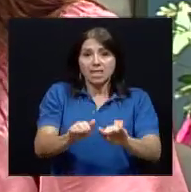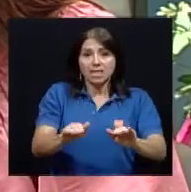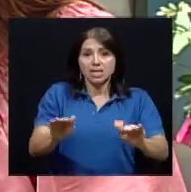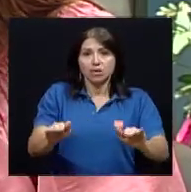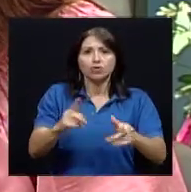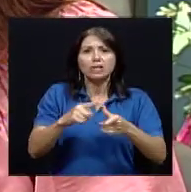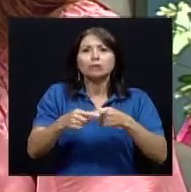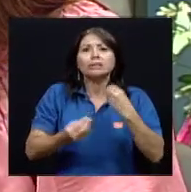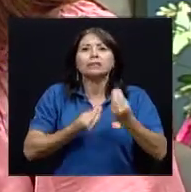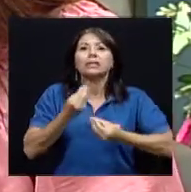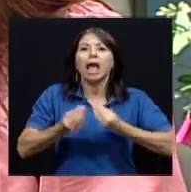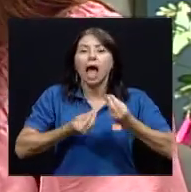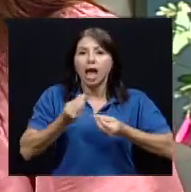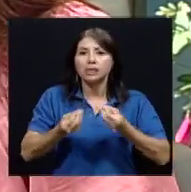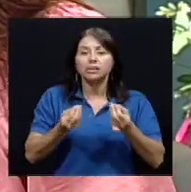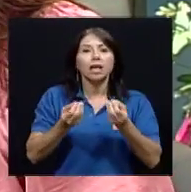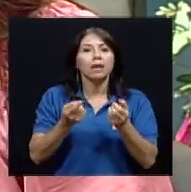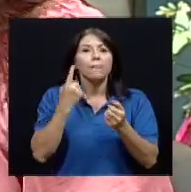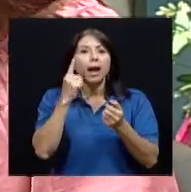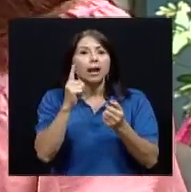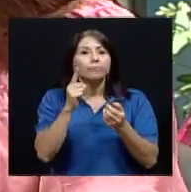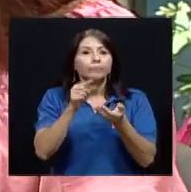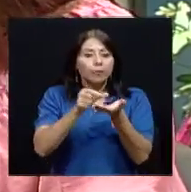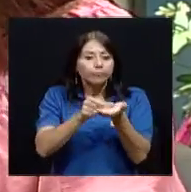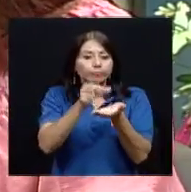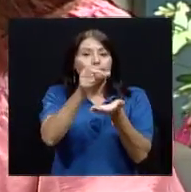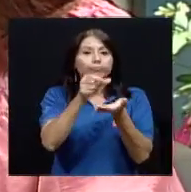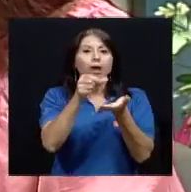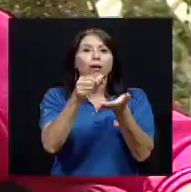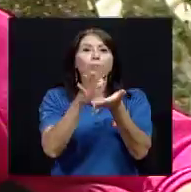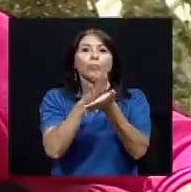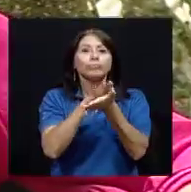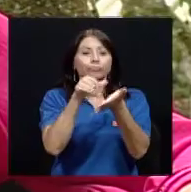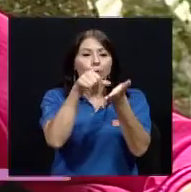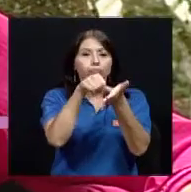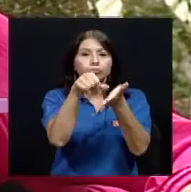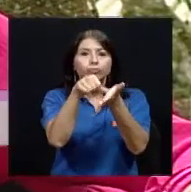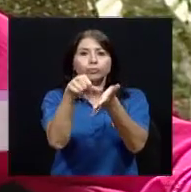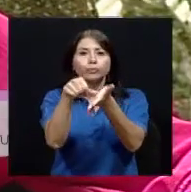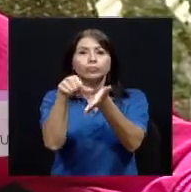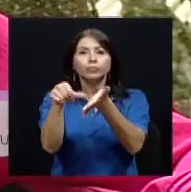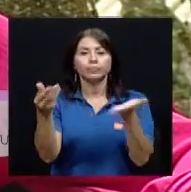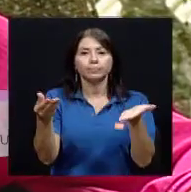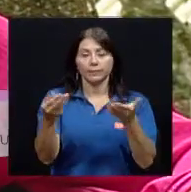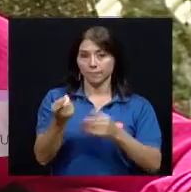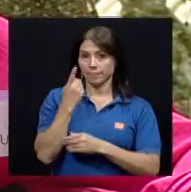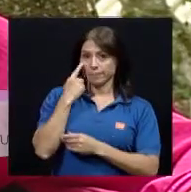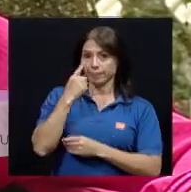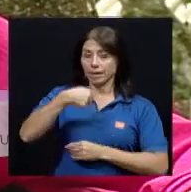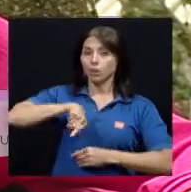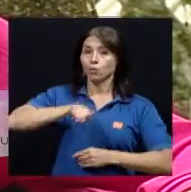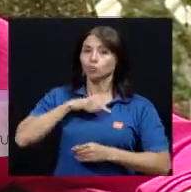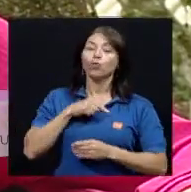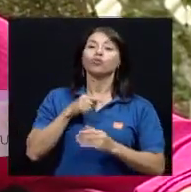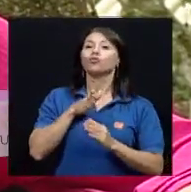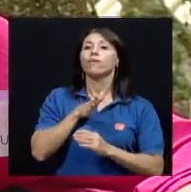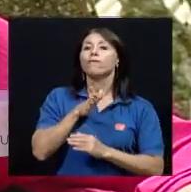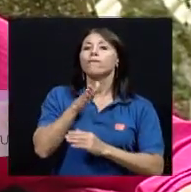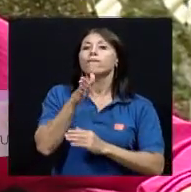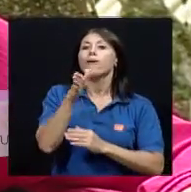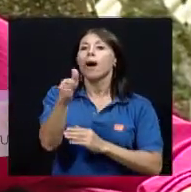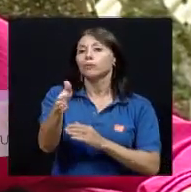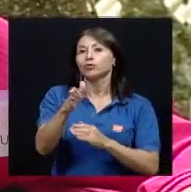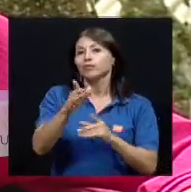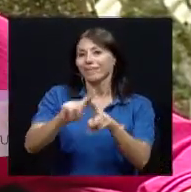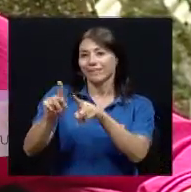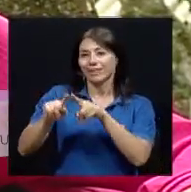fundamental qué hacer en cuanto a esto de rotulaciones por ejemplo victoria vamos a ver cuando recogemos los medicamentos a la farmacia si es que fuimos a consulta